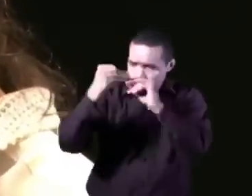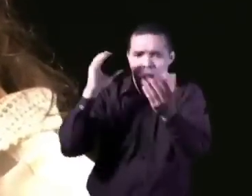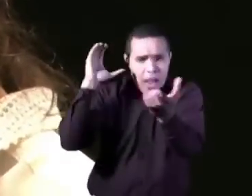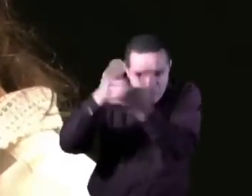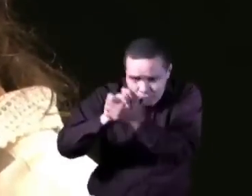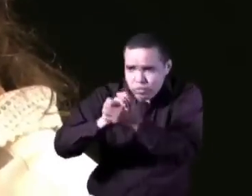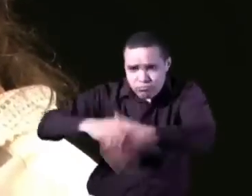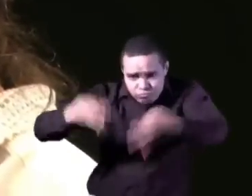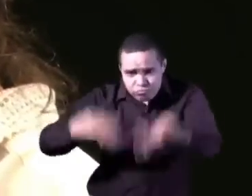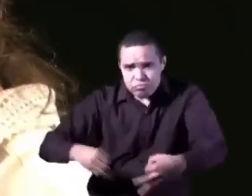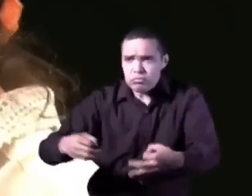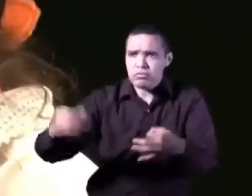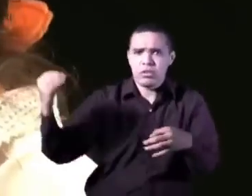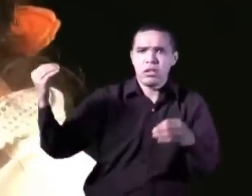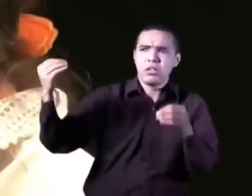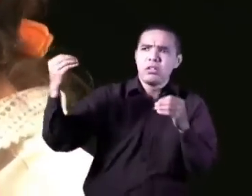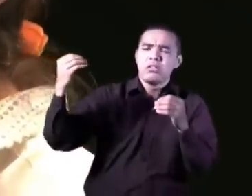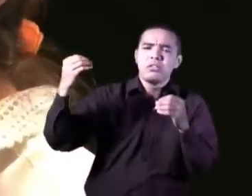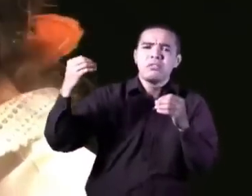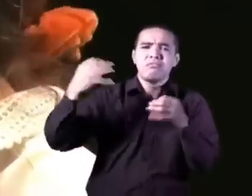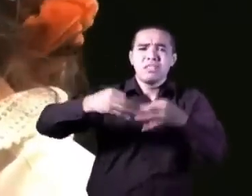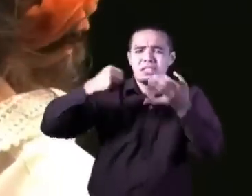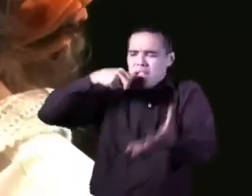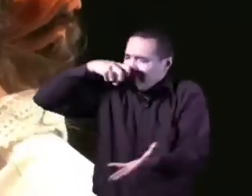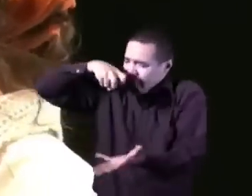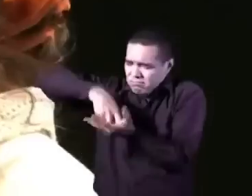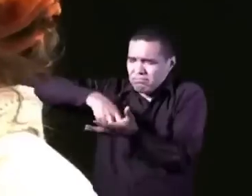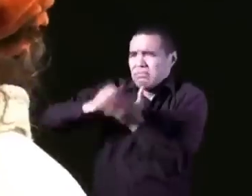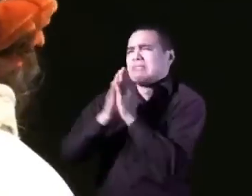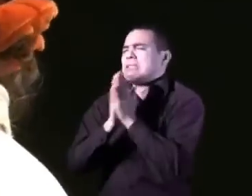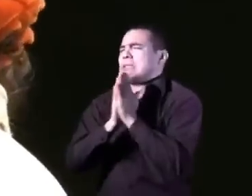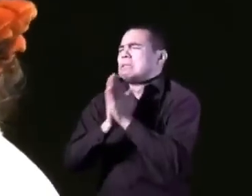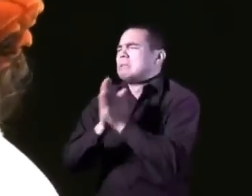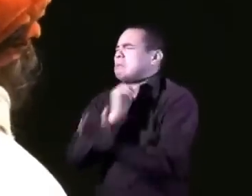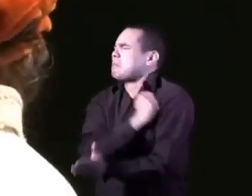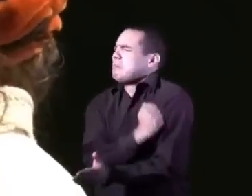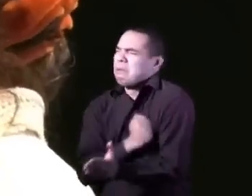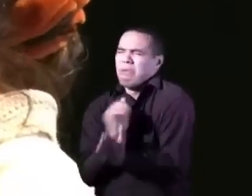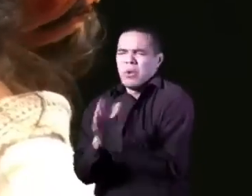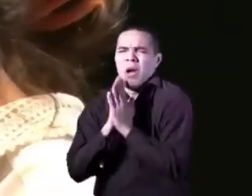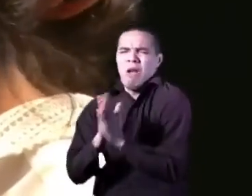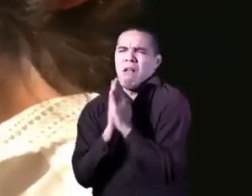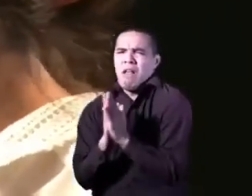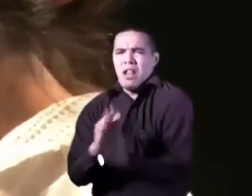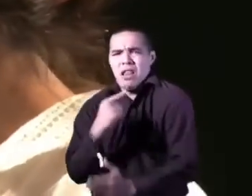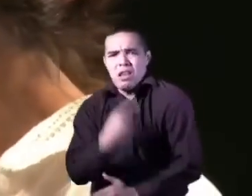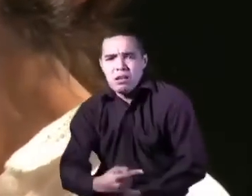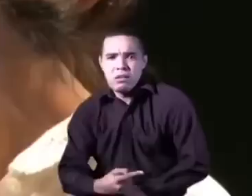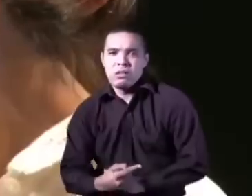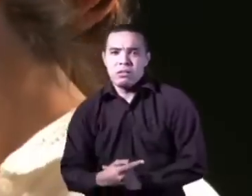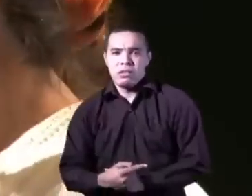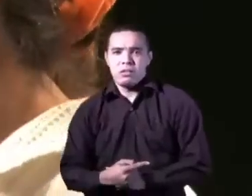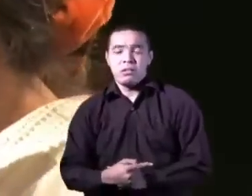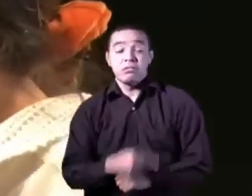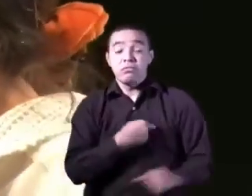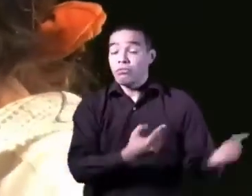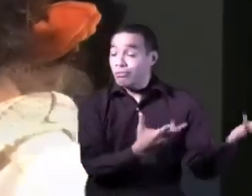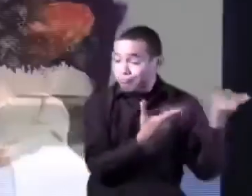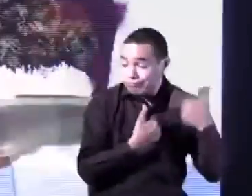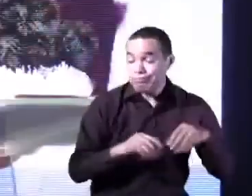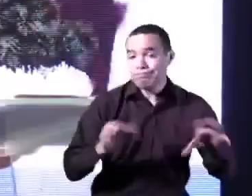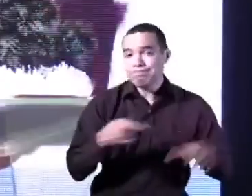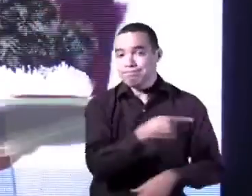y le había suplicado de rodillas que